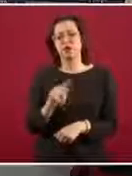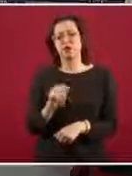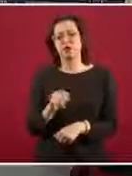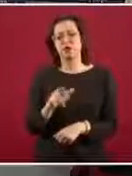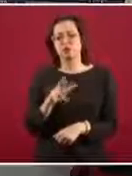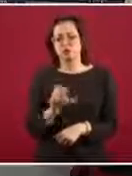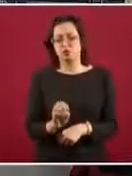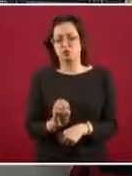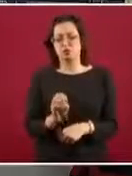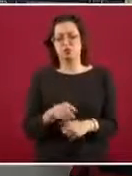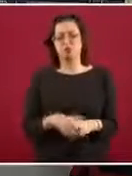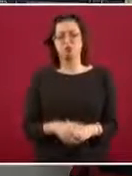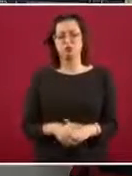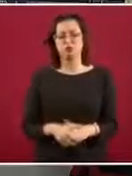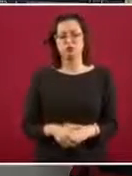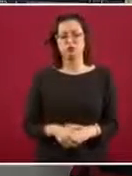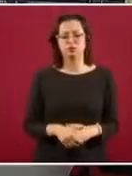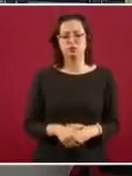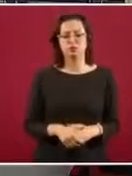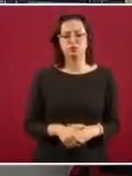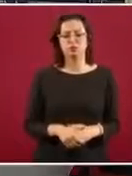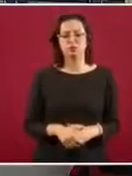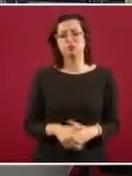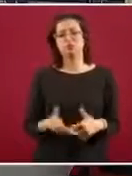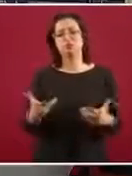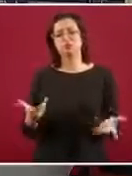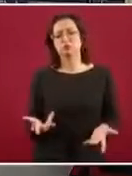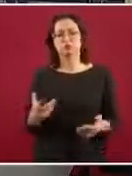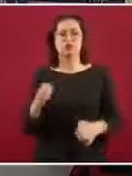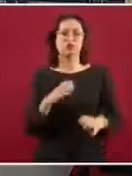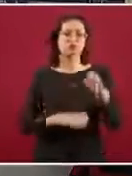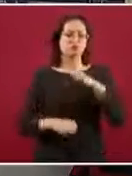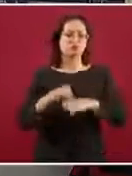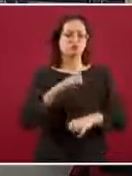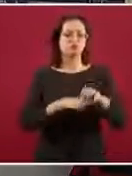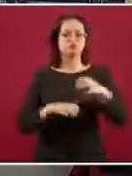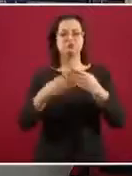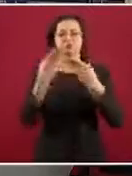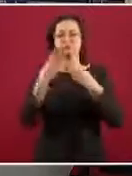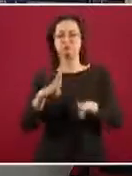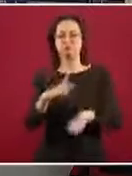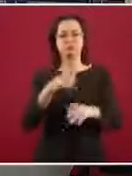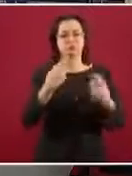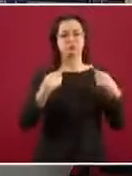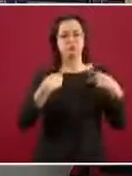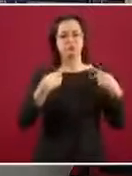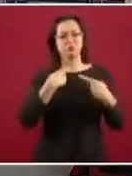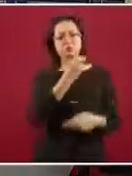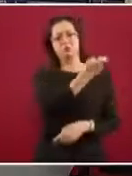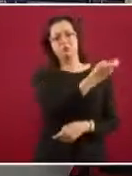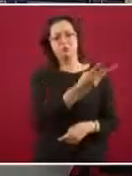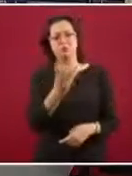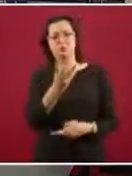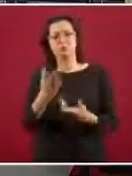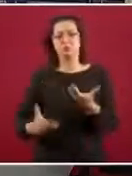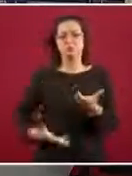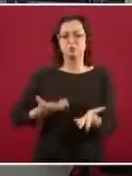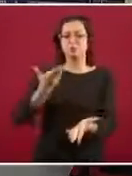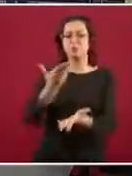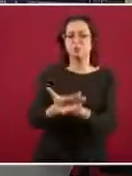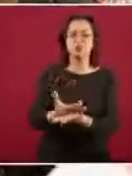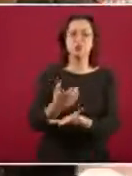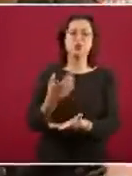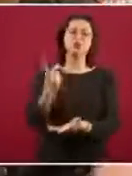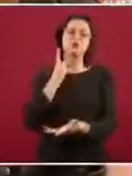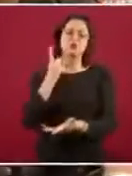Señor, a tono con los empresarios y con los banqueros, ¿cuál es su opinión de la propuesta de algunos legisladores